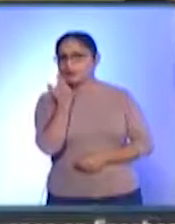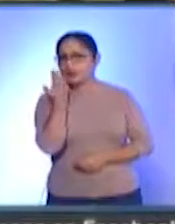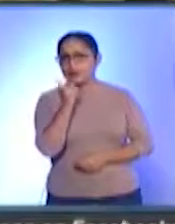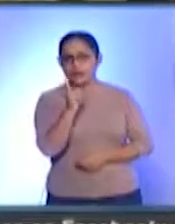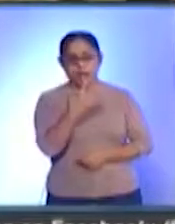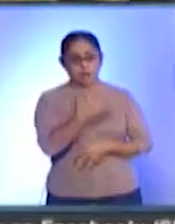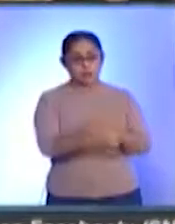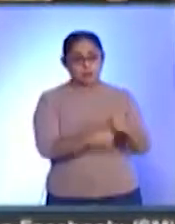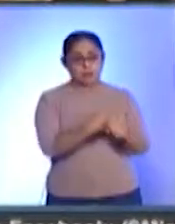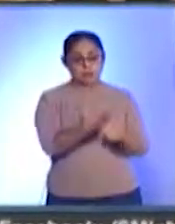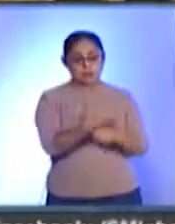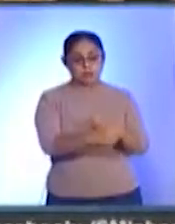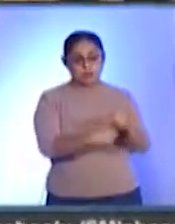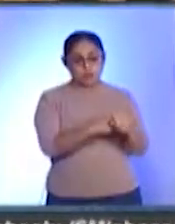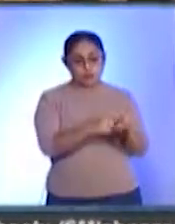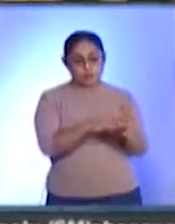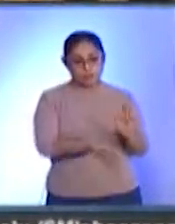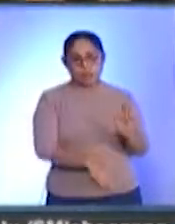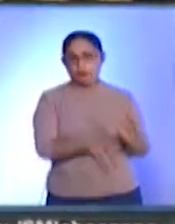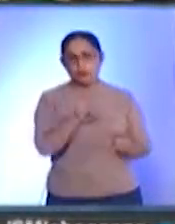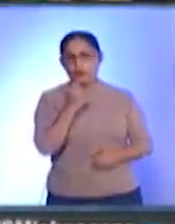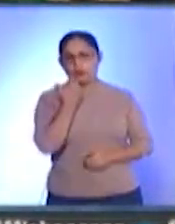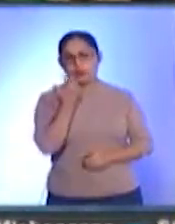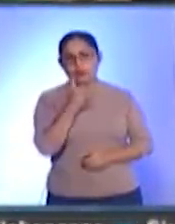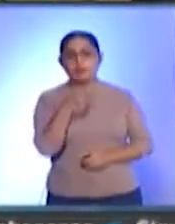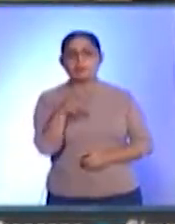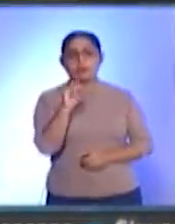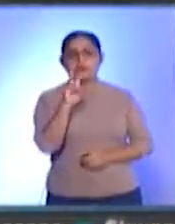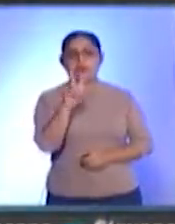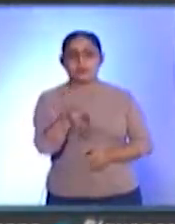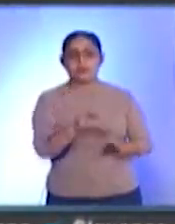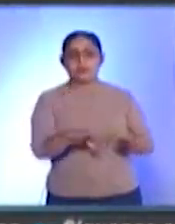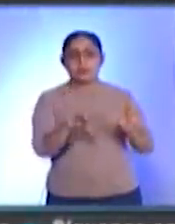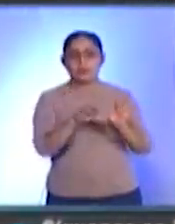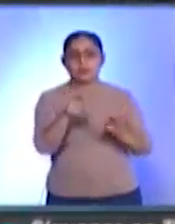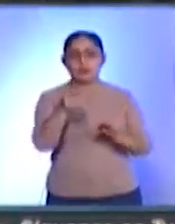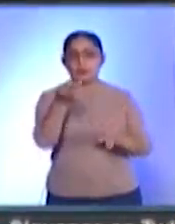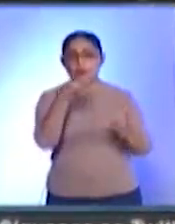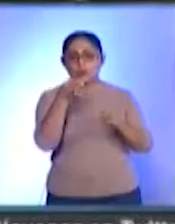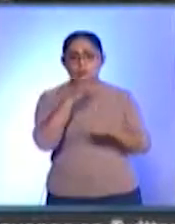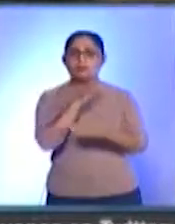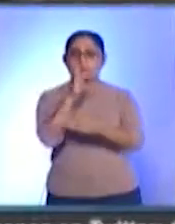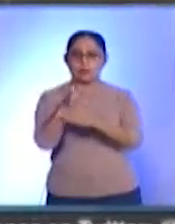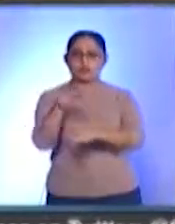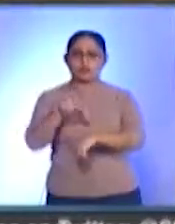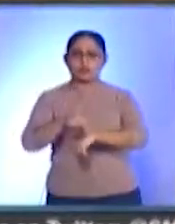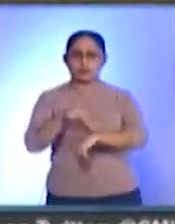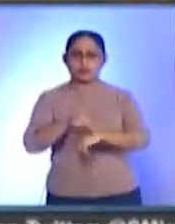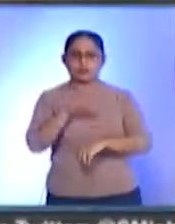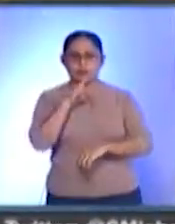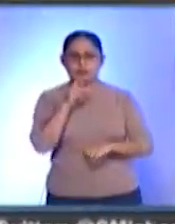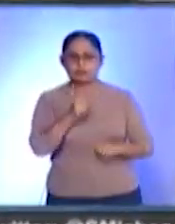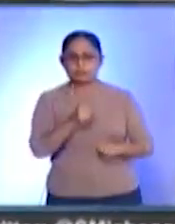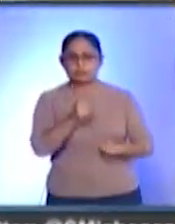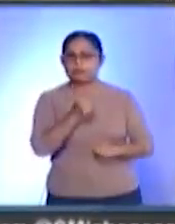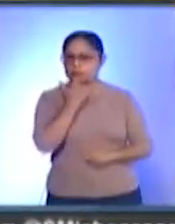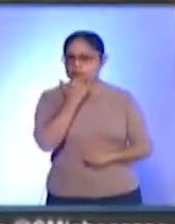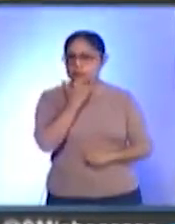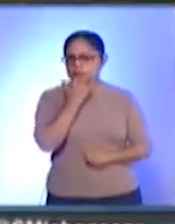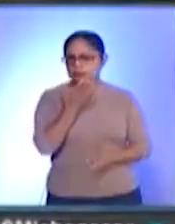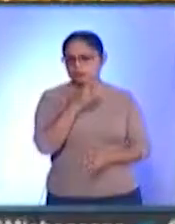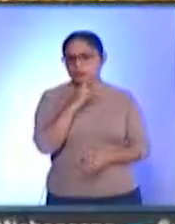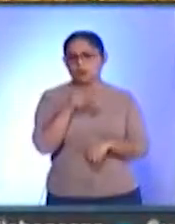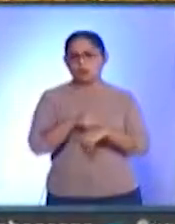menores de 5 años. No obstante, destacó la importancia de acudir al médico en caso de sospecha. El reporte oficial indica que durante la